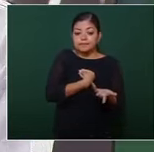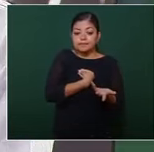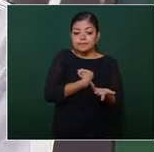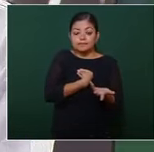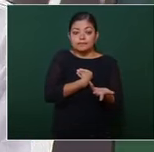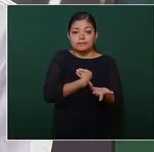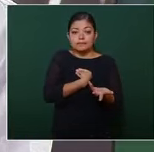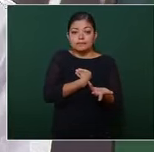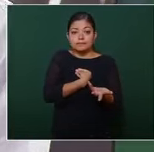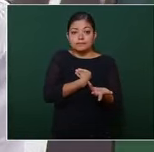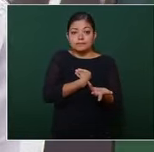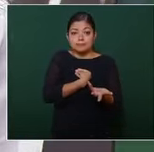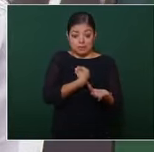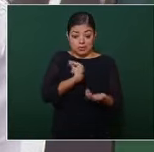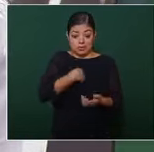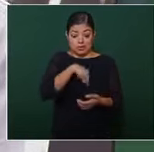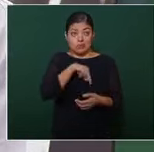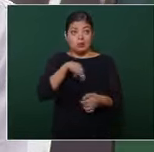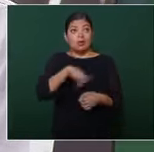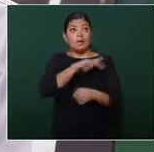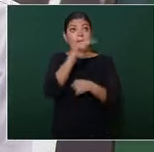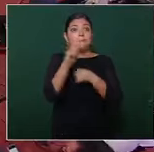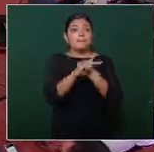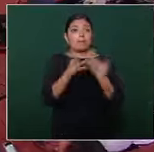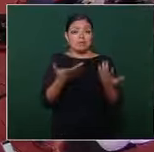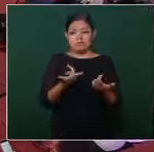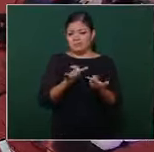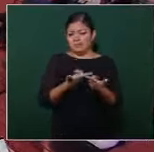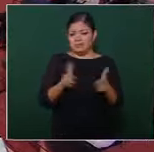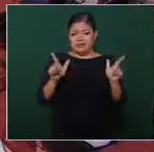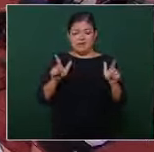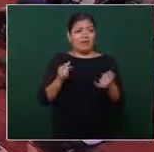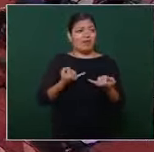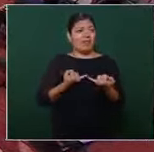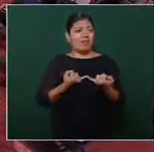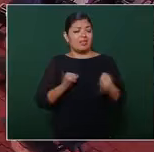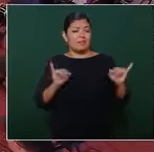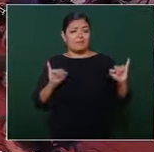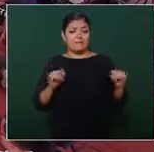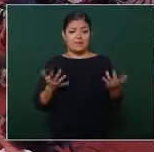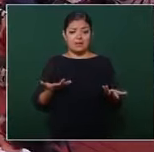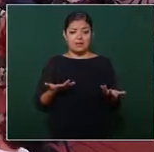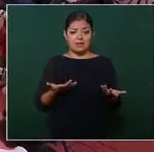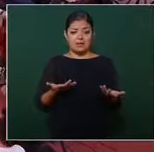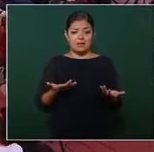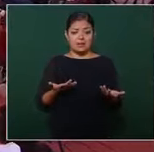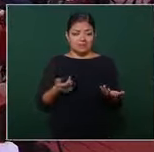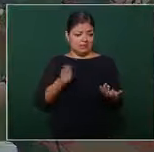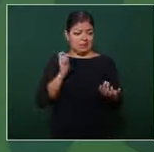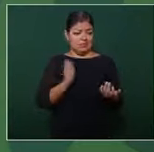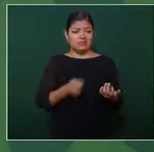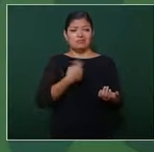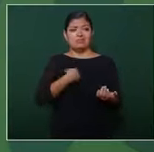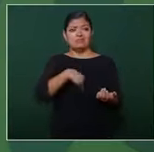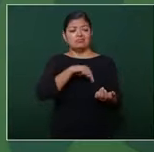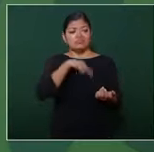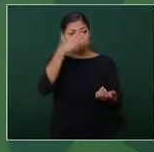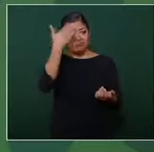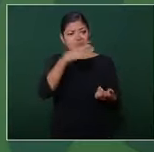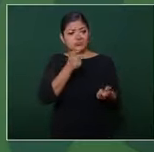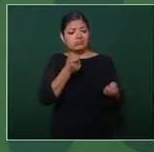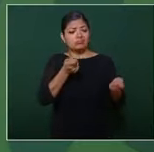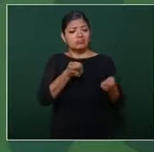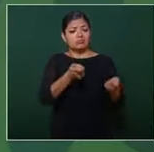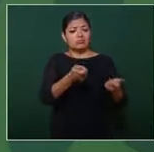de que somos un país independiente libre soberano lo